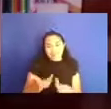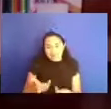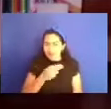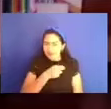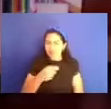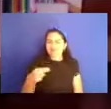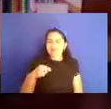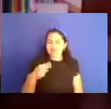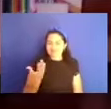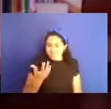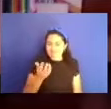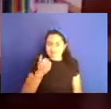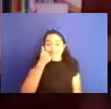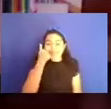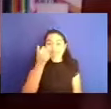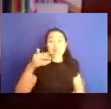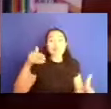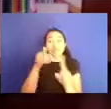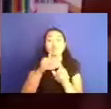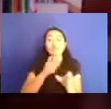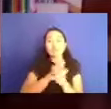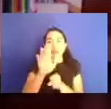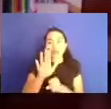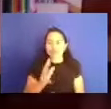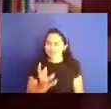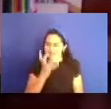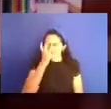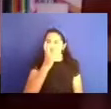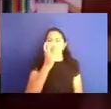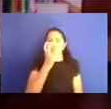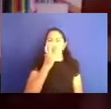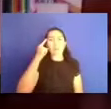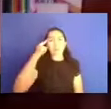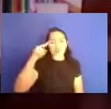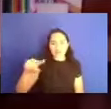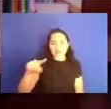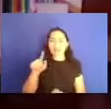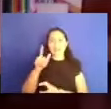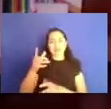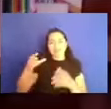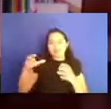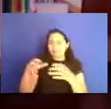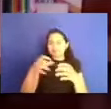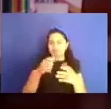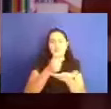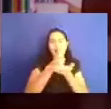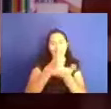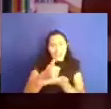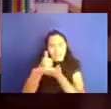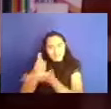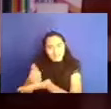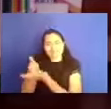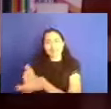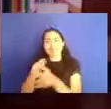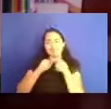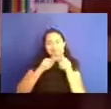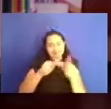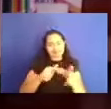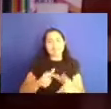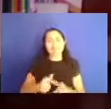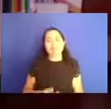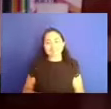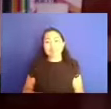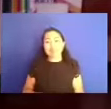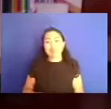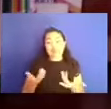nuestra, eh, intención sería, pues comprometámosnos a, a resolver esto que estamos padeciendo. Tú, pues, bueno,